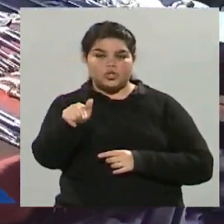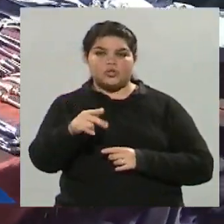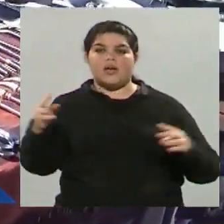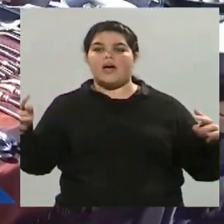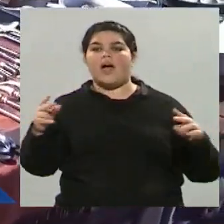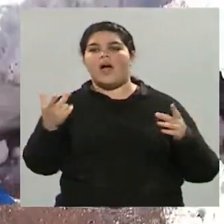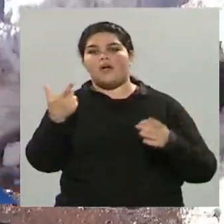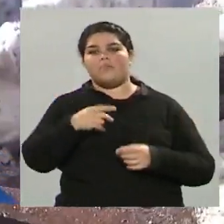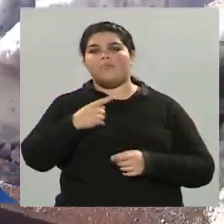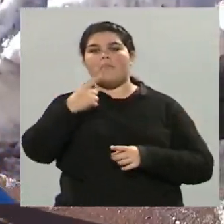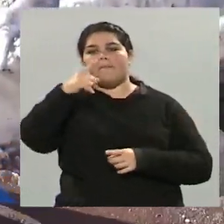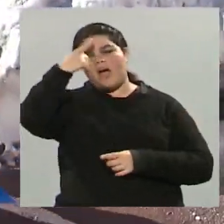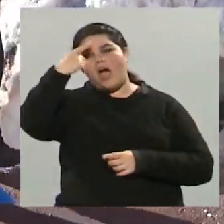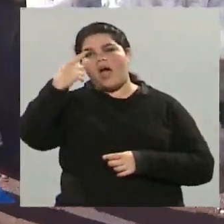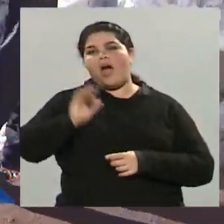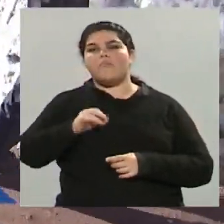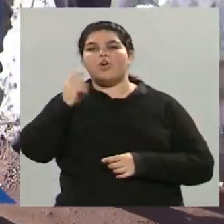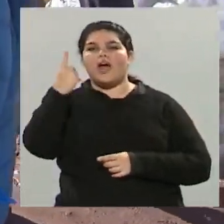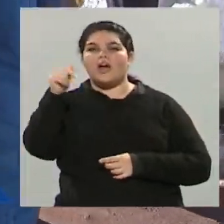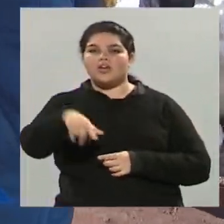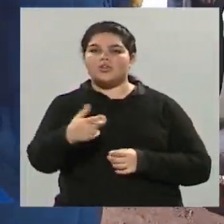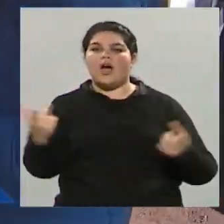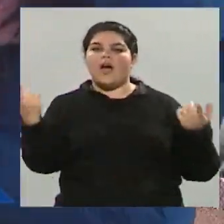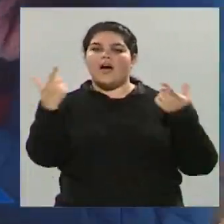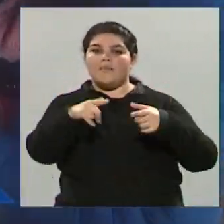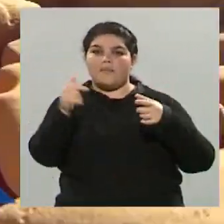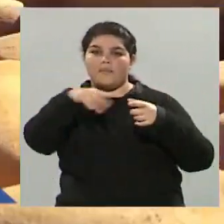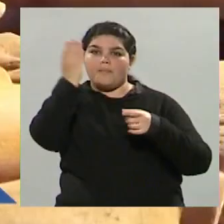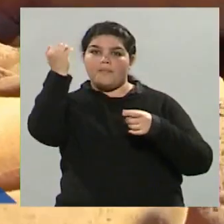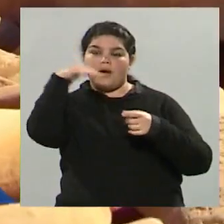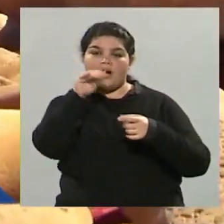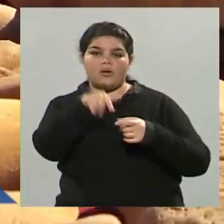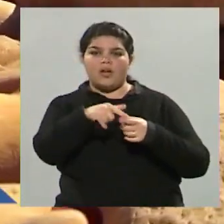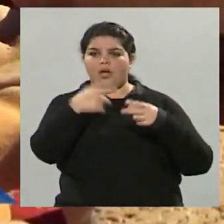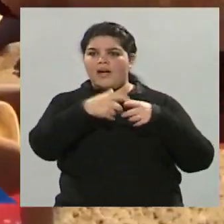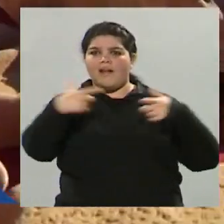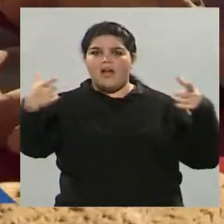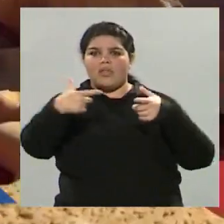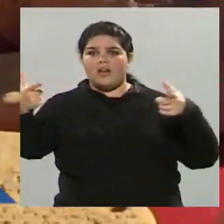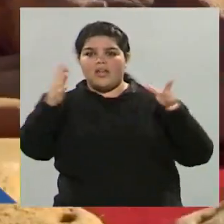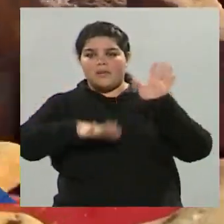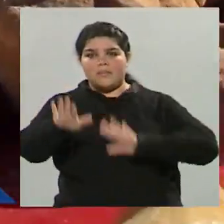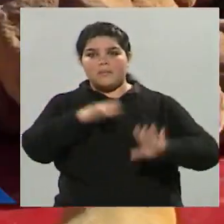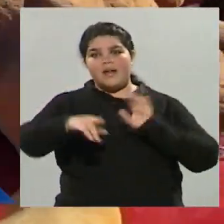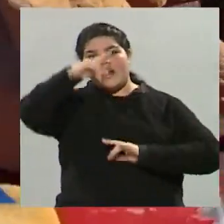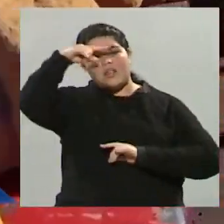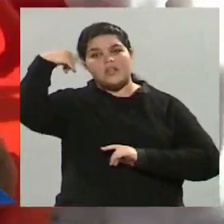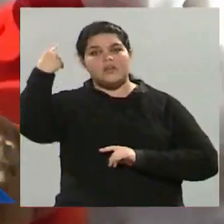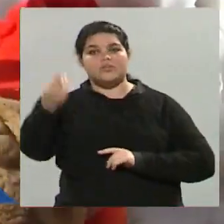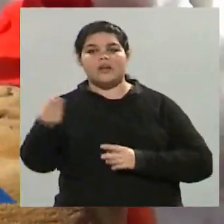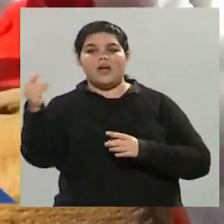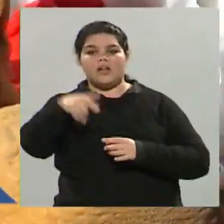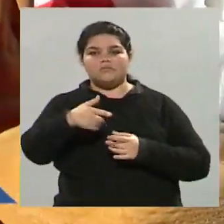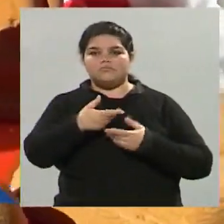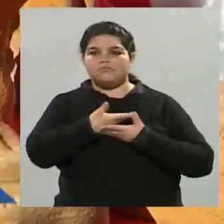la Asamblea Anual del Banco Interamericano de Desarrollo. Son grandes eventos de organismos internacionales que tienen una